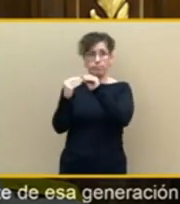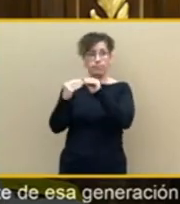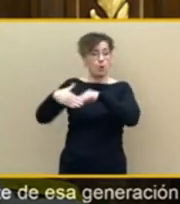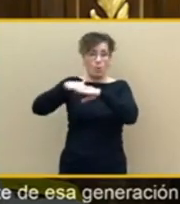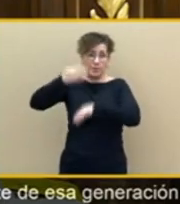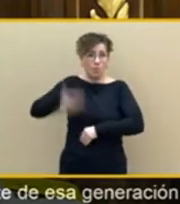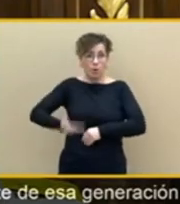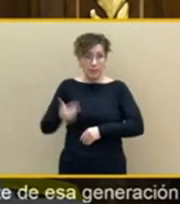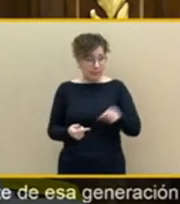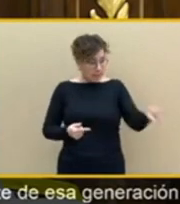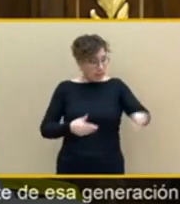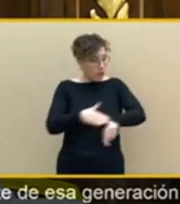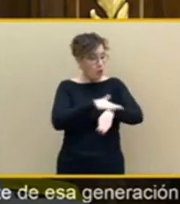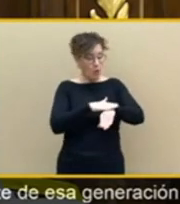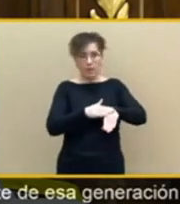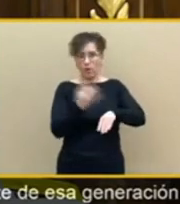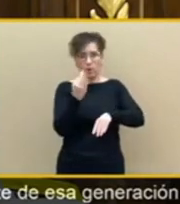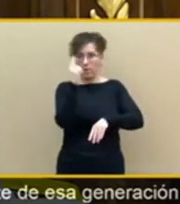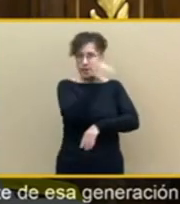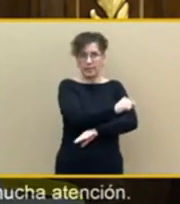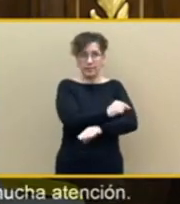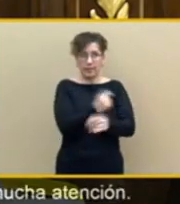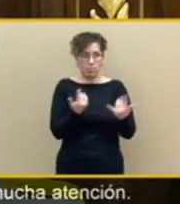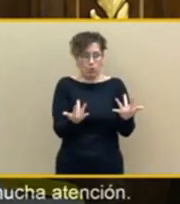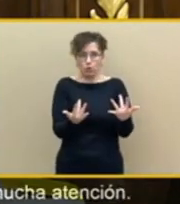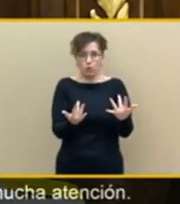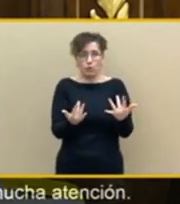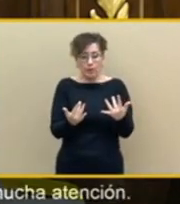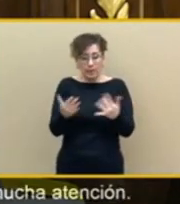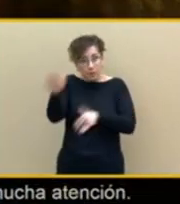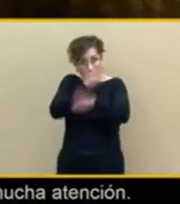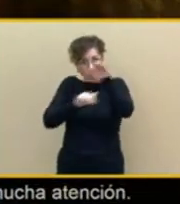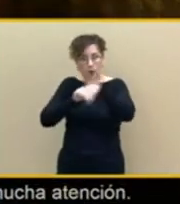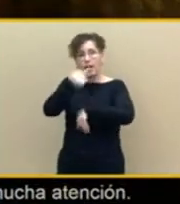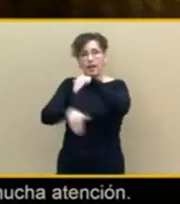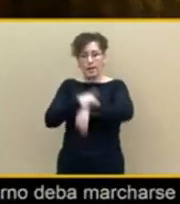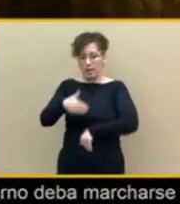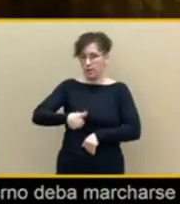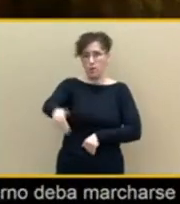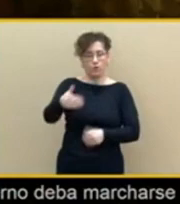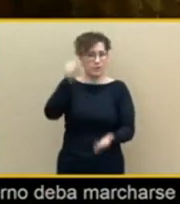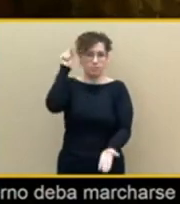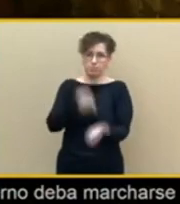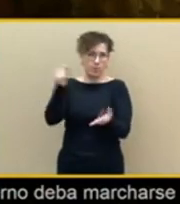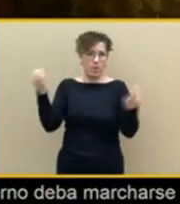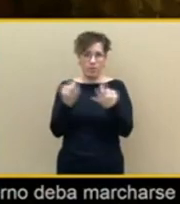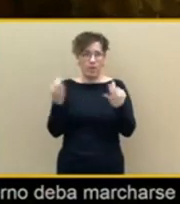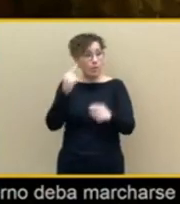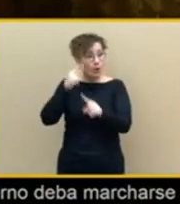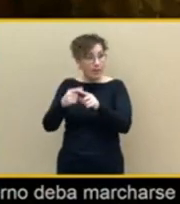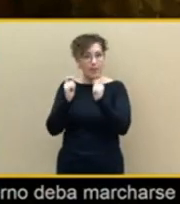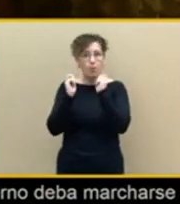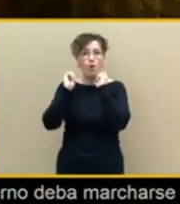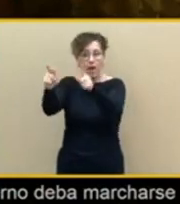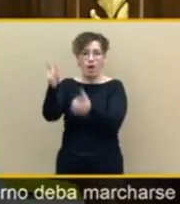periodo en el que a los políticos hay que tomarlos con distancia porque todo lo exageran porque ahora mismo tienen que